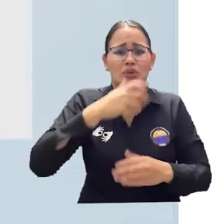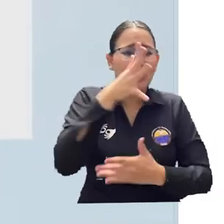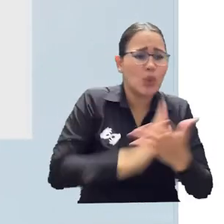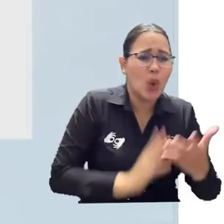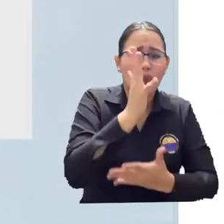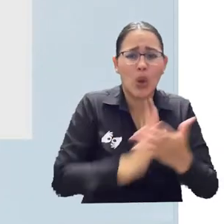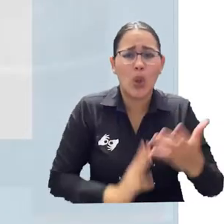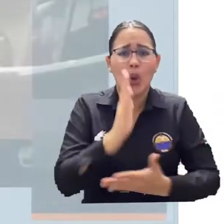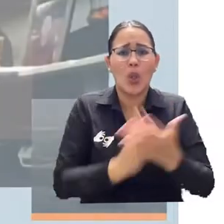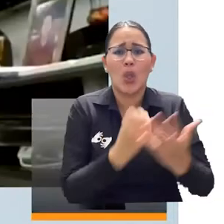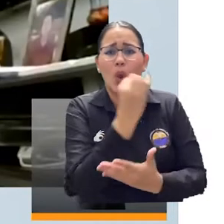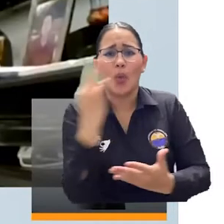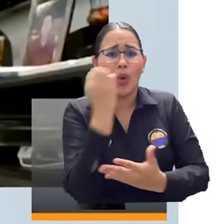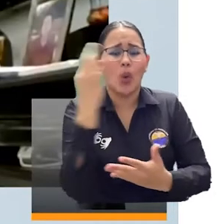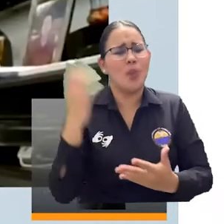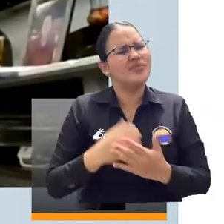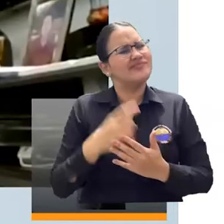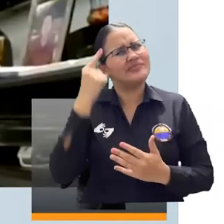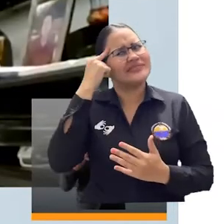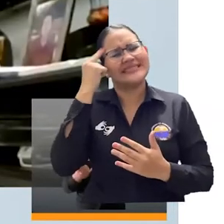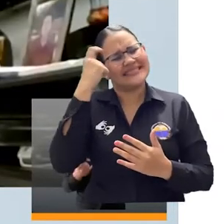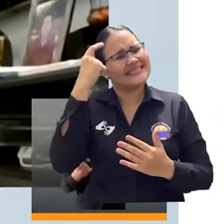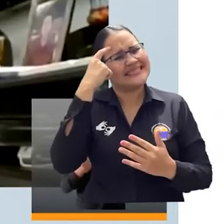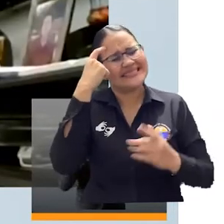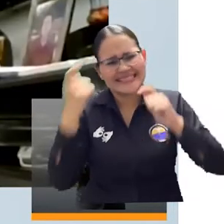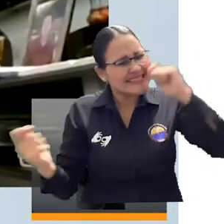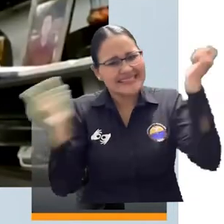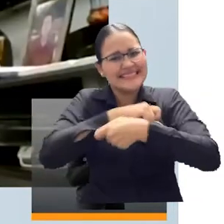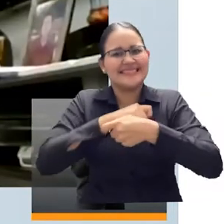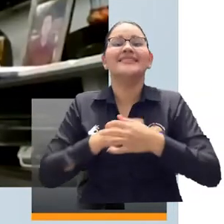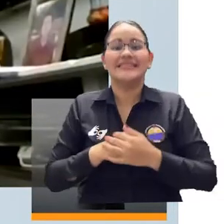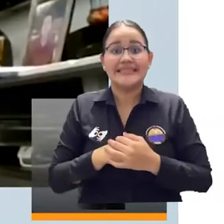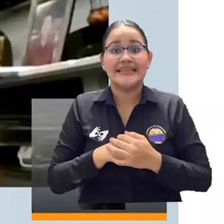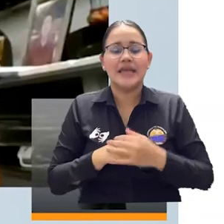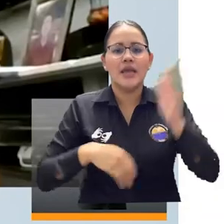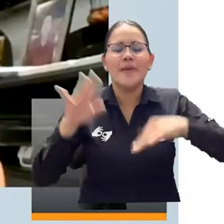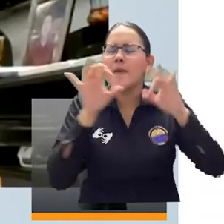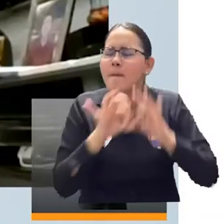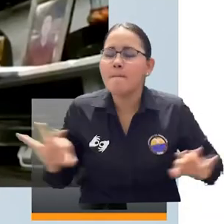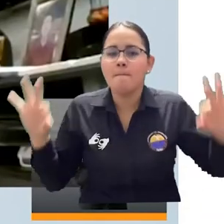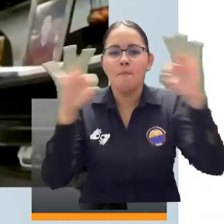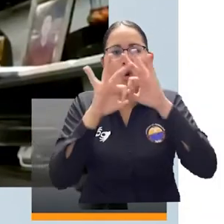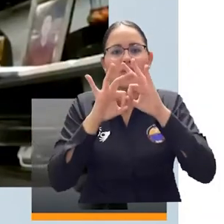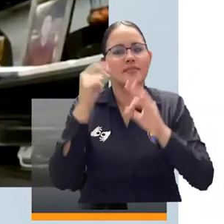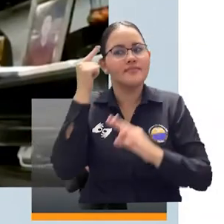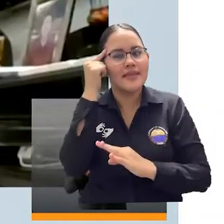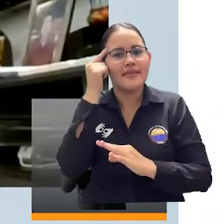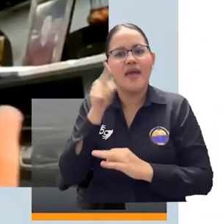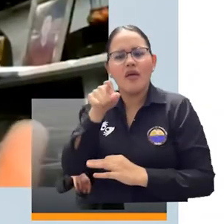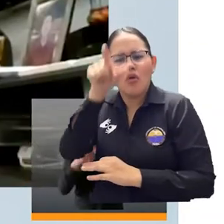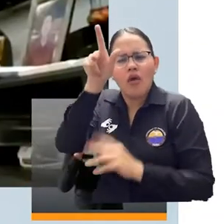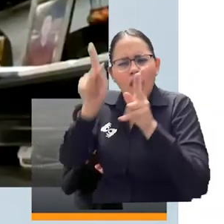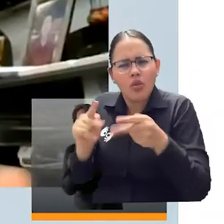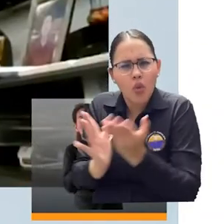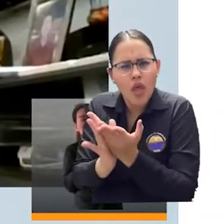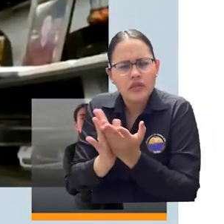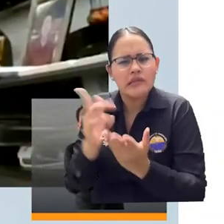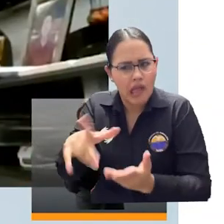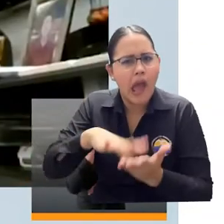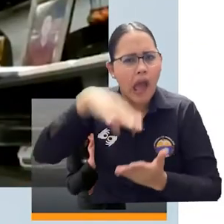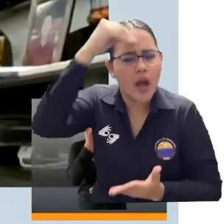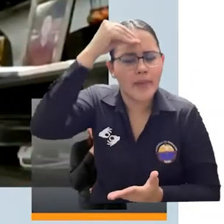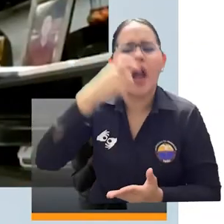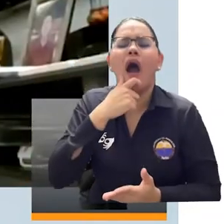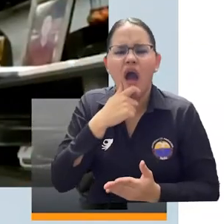enfocar todo hacia los resultados de aprendizaje, tenemos que valorar cuáles son los problemas que es capaz de